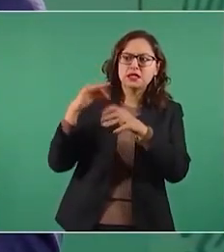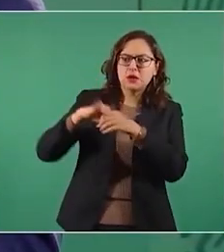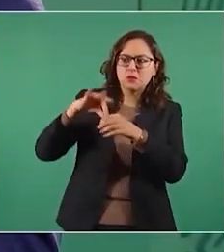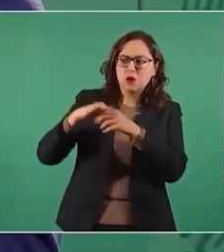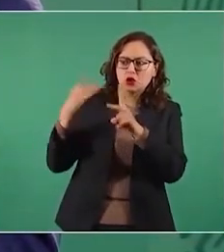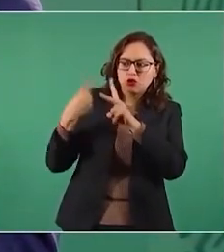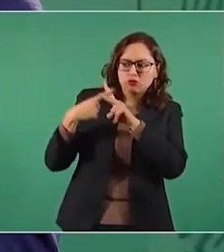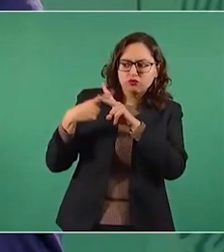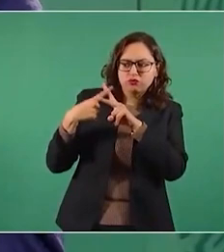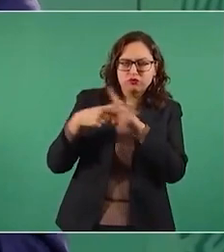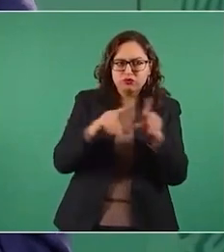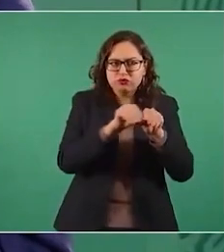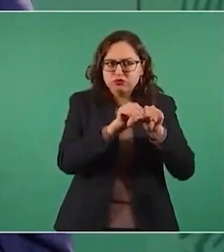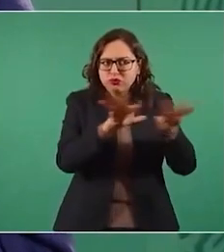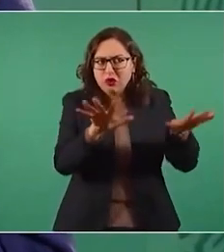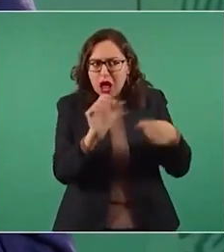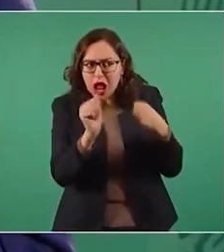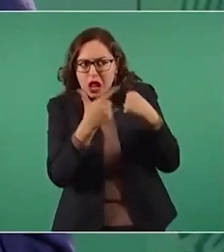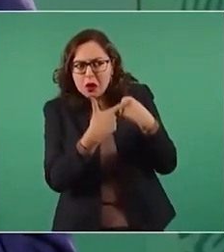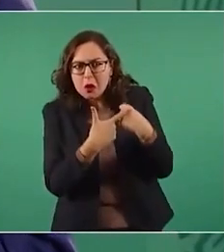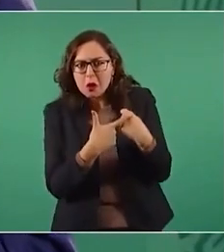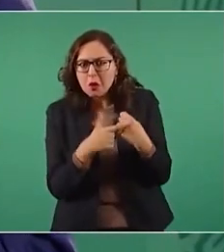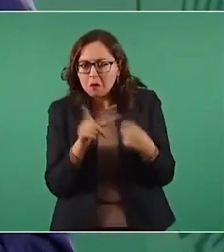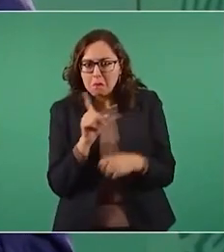Muy poquito, ¿verdad?